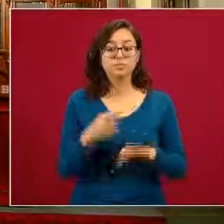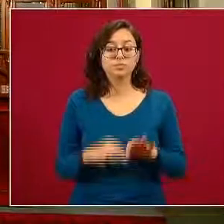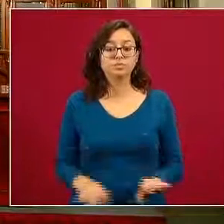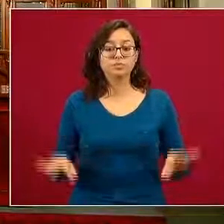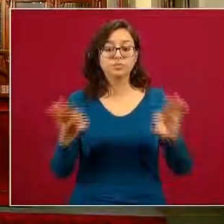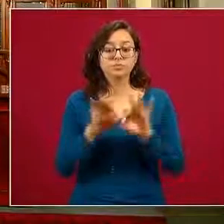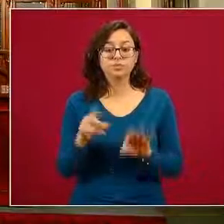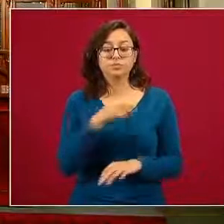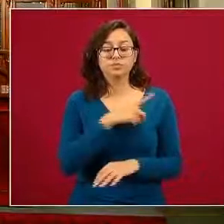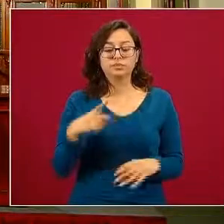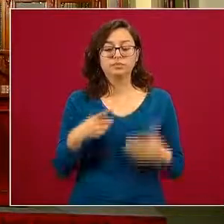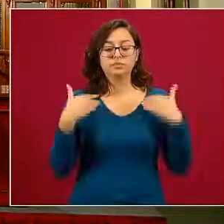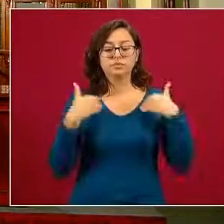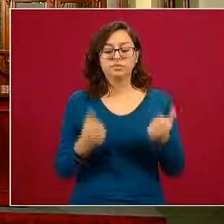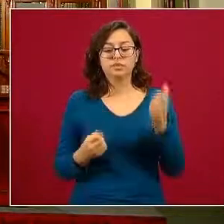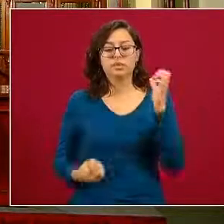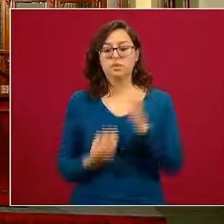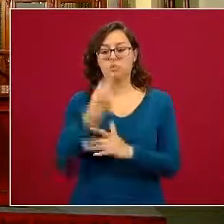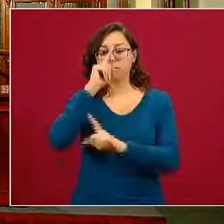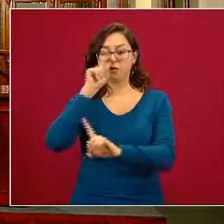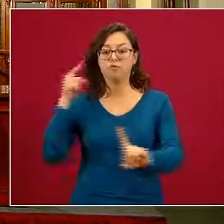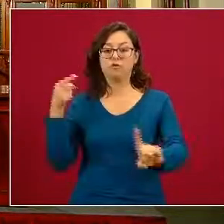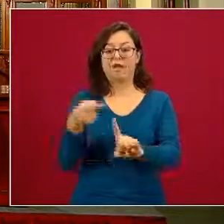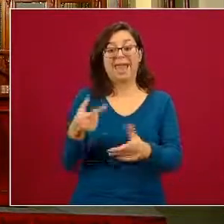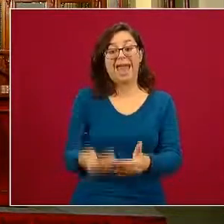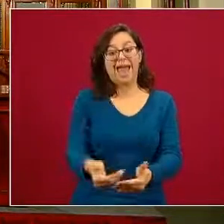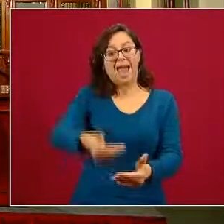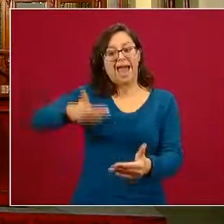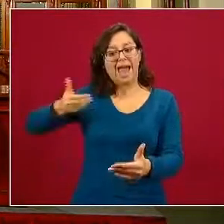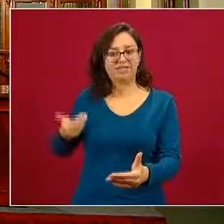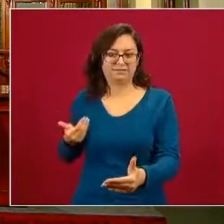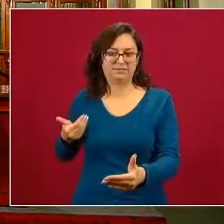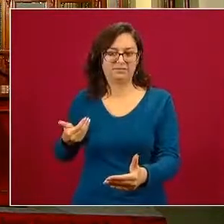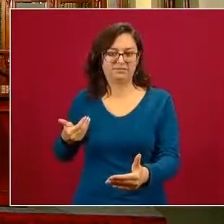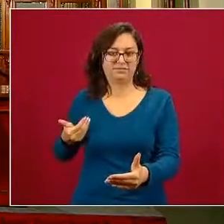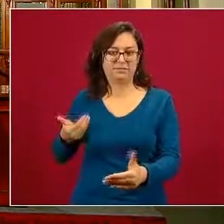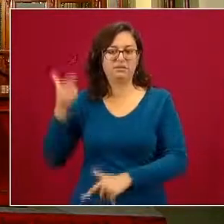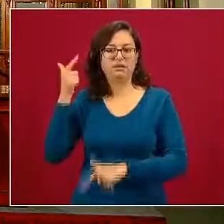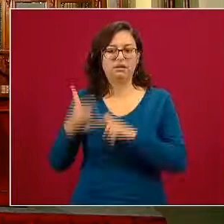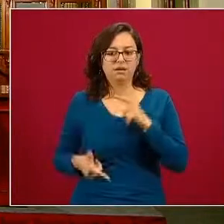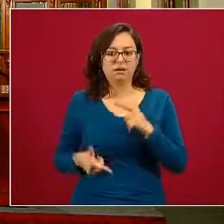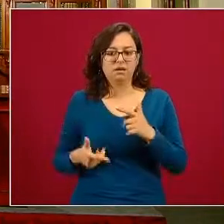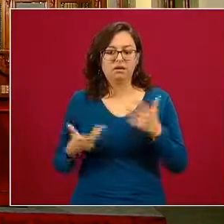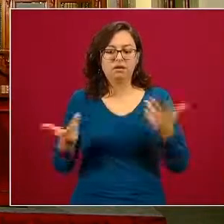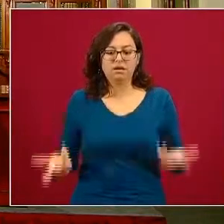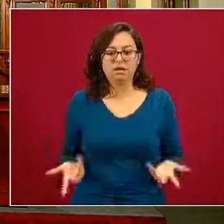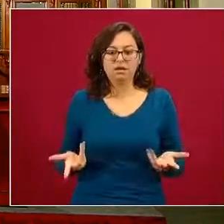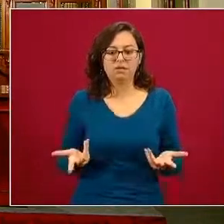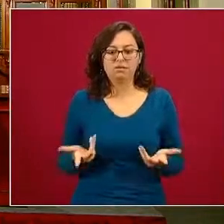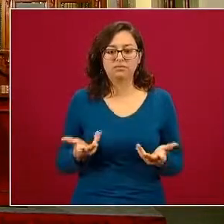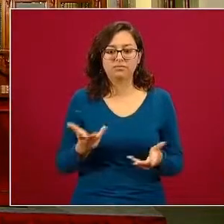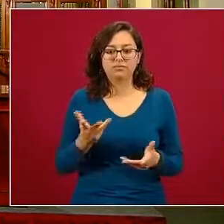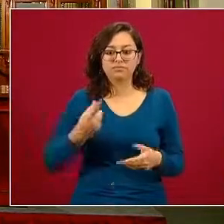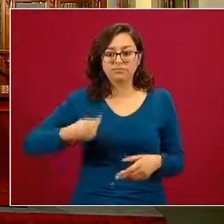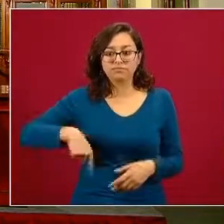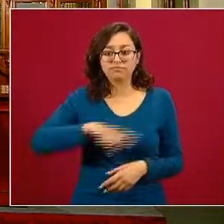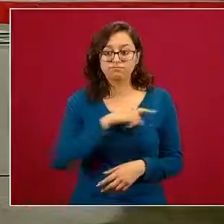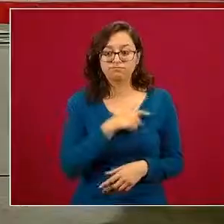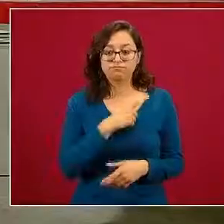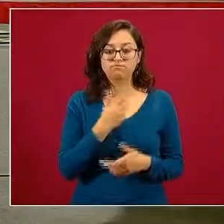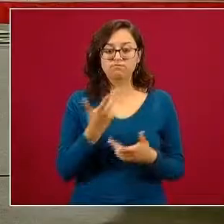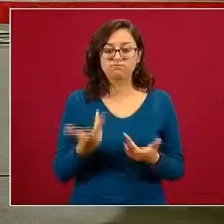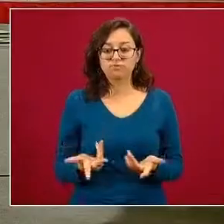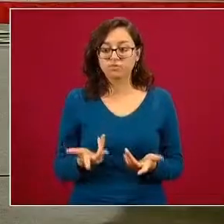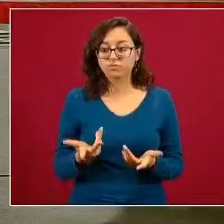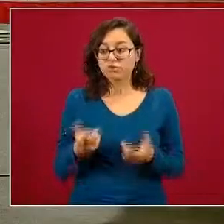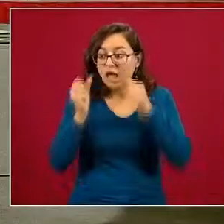este enfoque el enfoque preventivo si la nota de interés es la atención ya